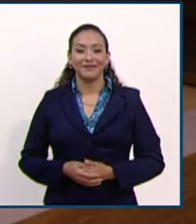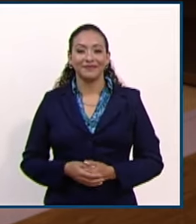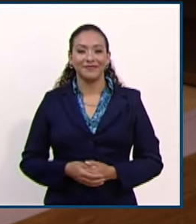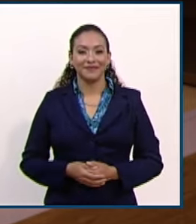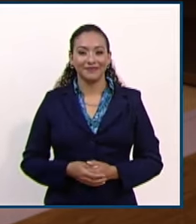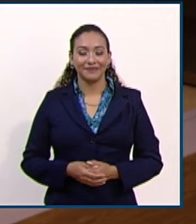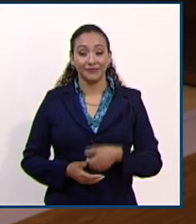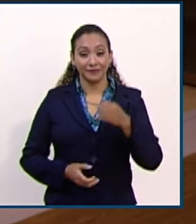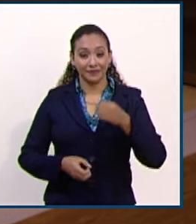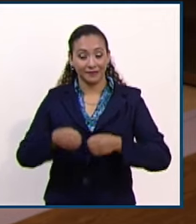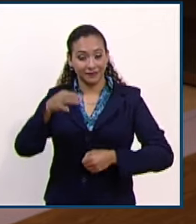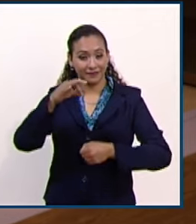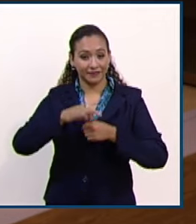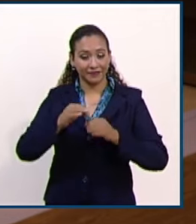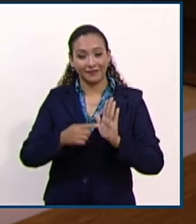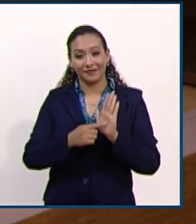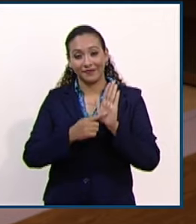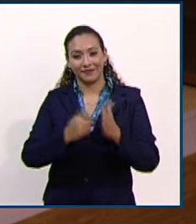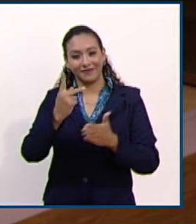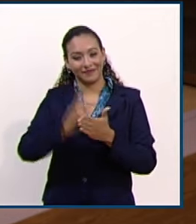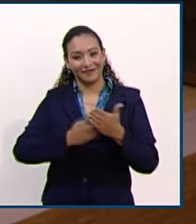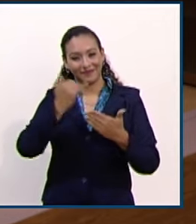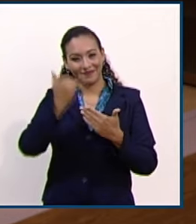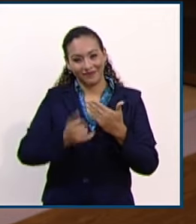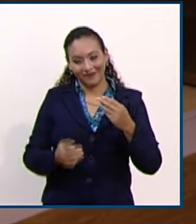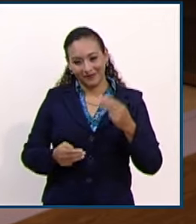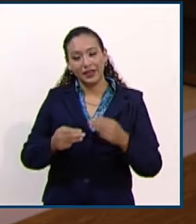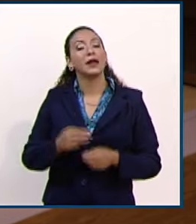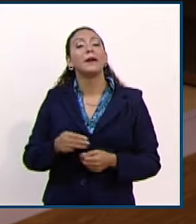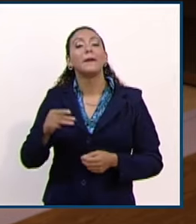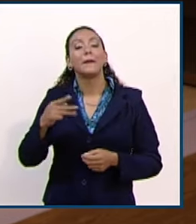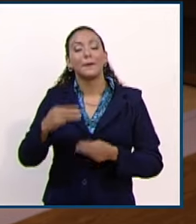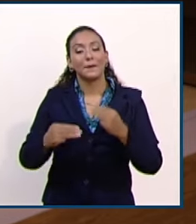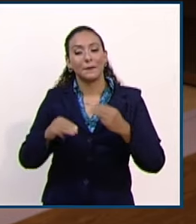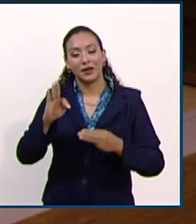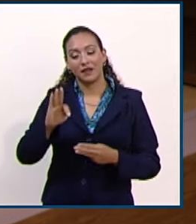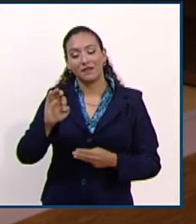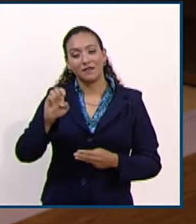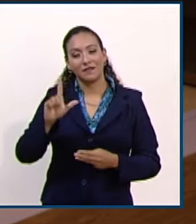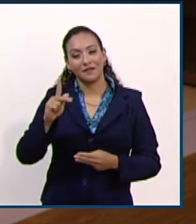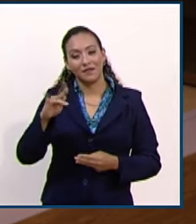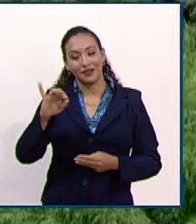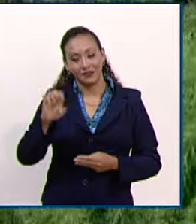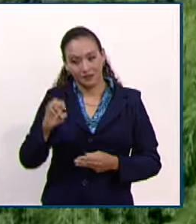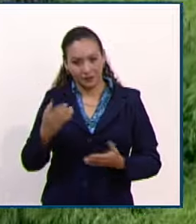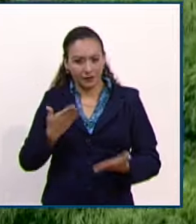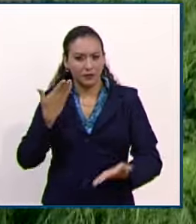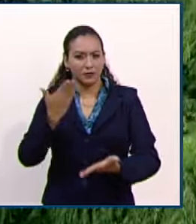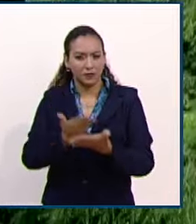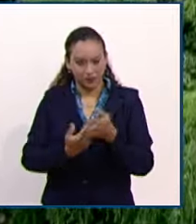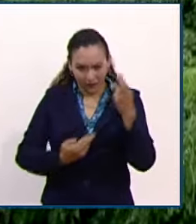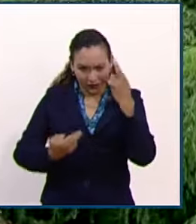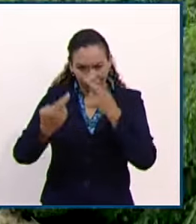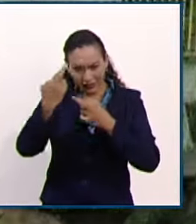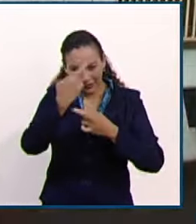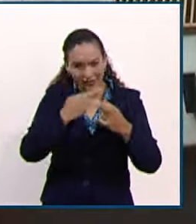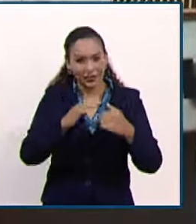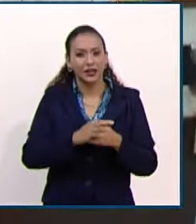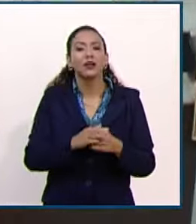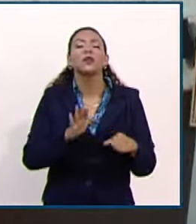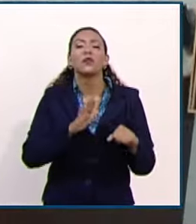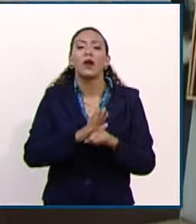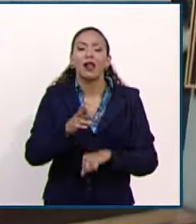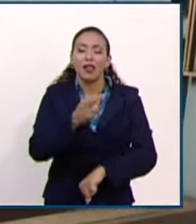El Tribunal Electoral dio a conocer el proyecto del magistrado Felipe de la Mata Pizaña con el que propone resolver el recurso de revisión del